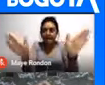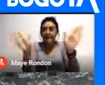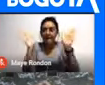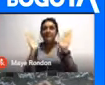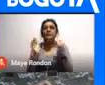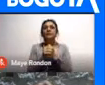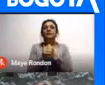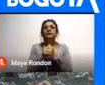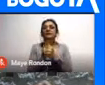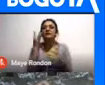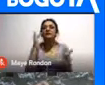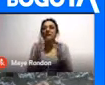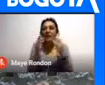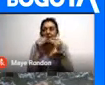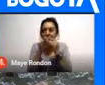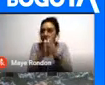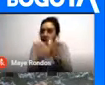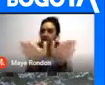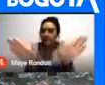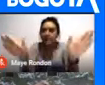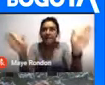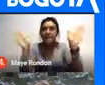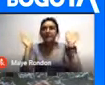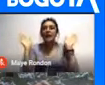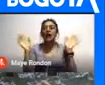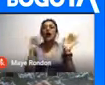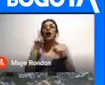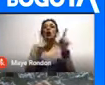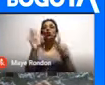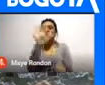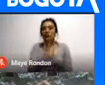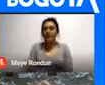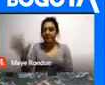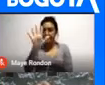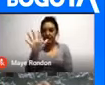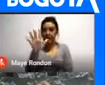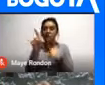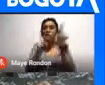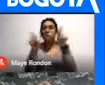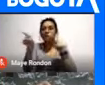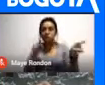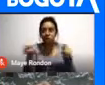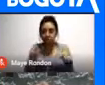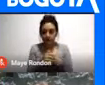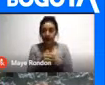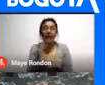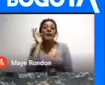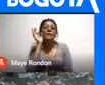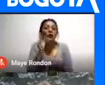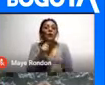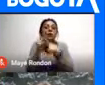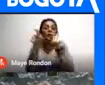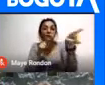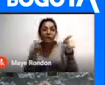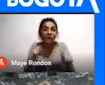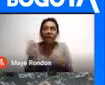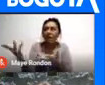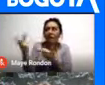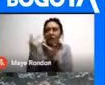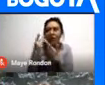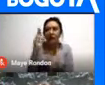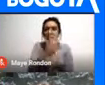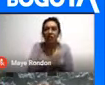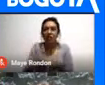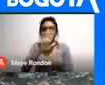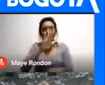Nuestro radar de acción Y empezamos a trabajar Con los departamentos De la región central De pronto hay algunos de ustedes Que han oído hablar De la región